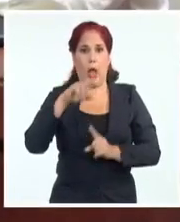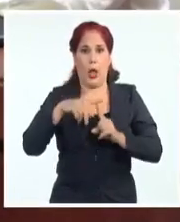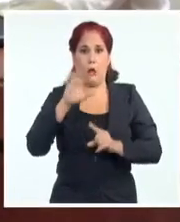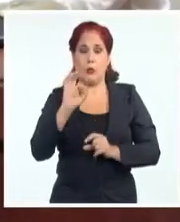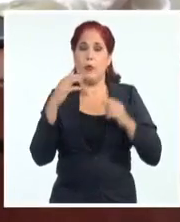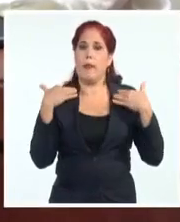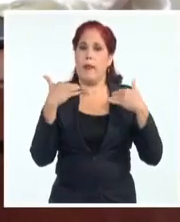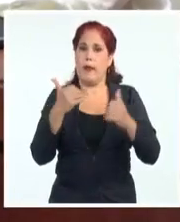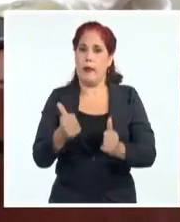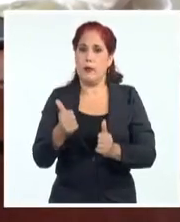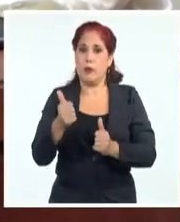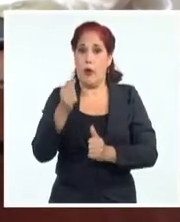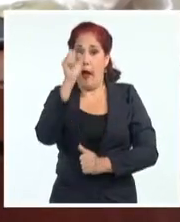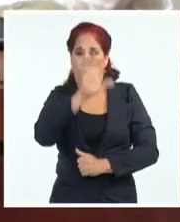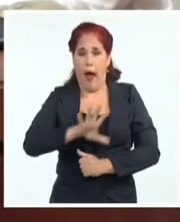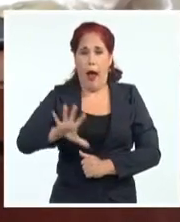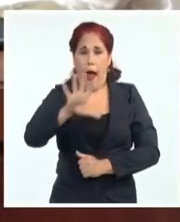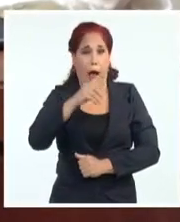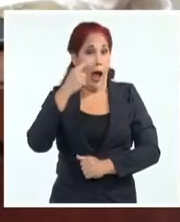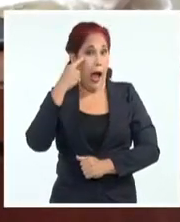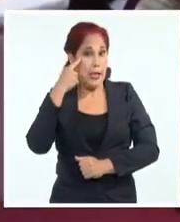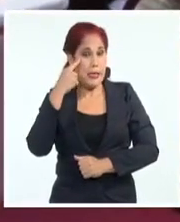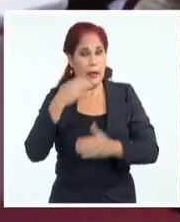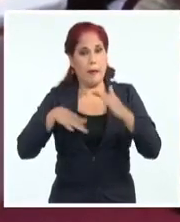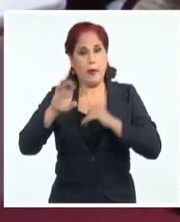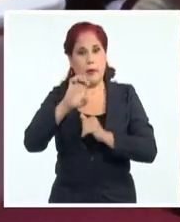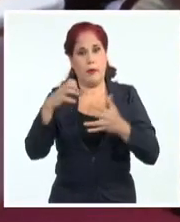director de Asia y Oceanía del Minrex.